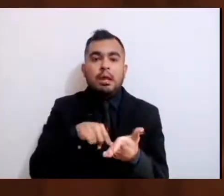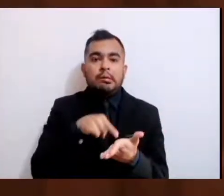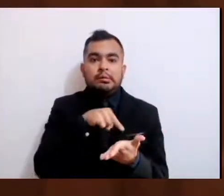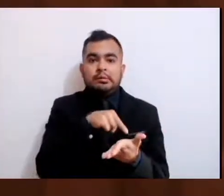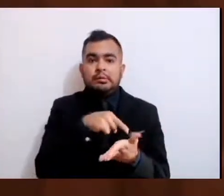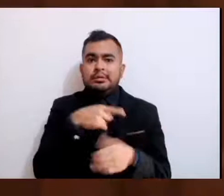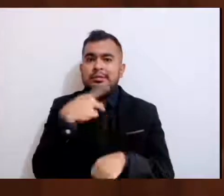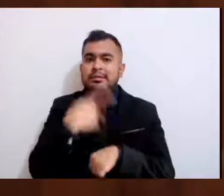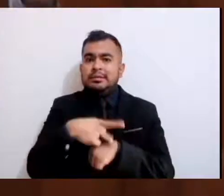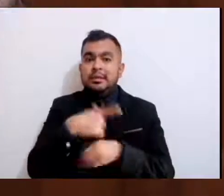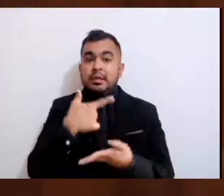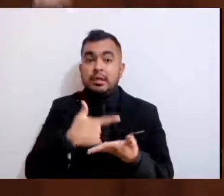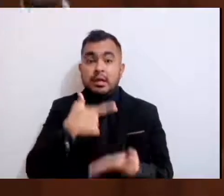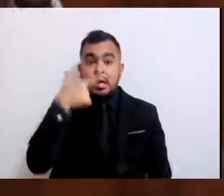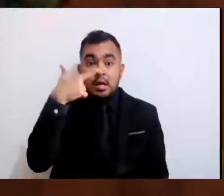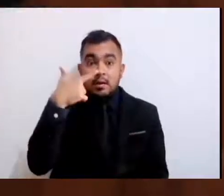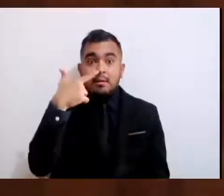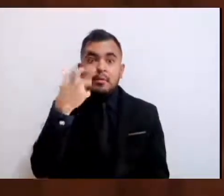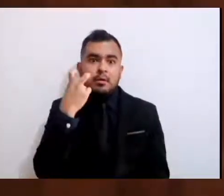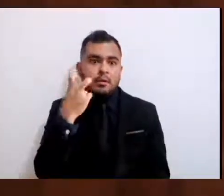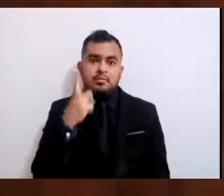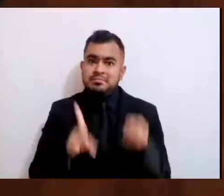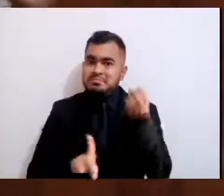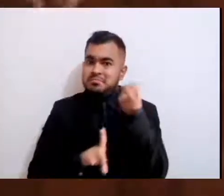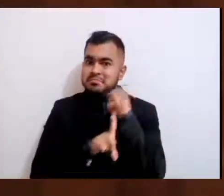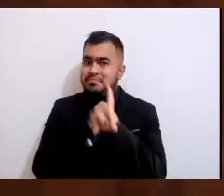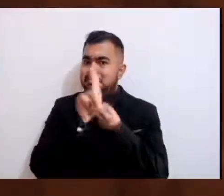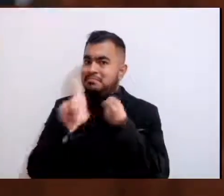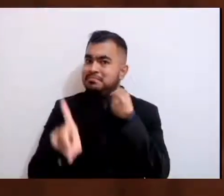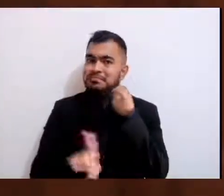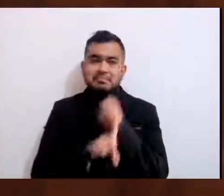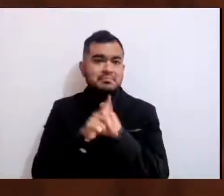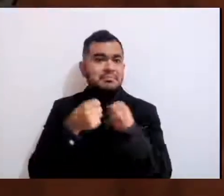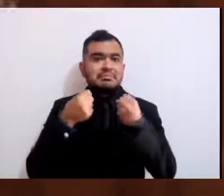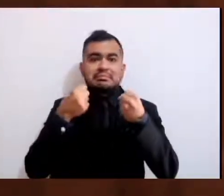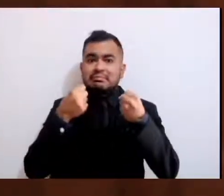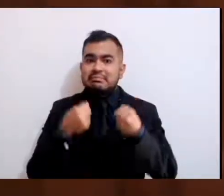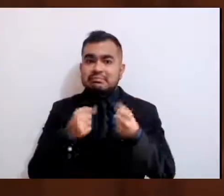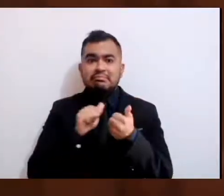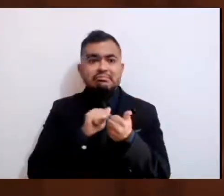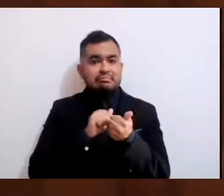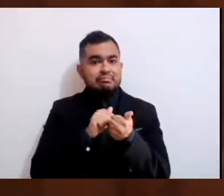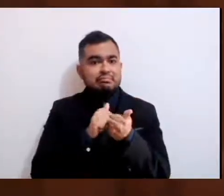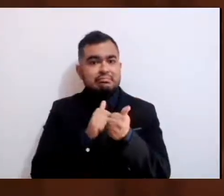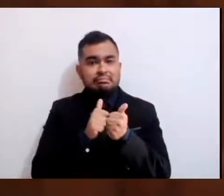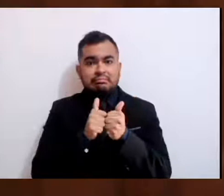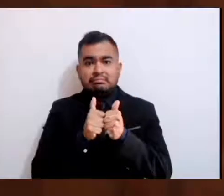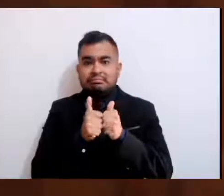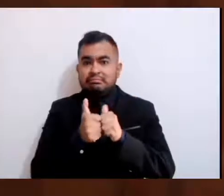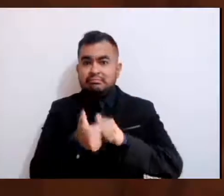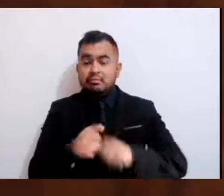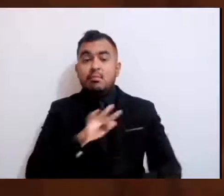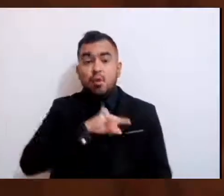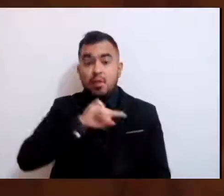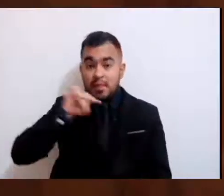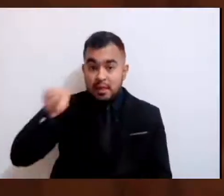que nos va a llegar, nos puede llegar en el Estado de México.